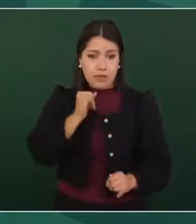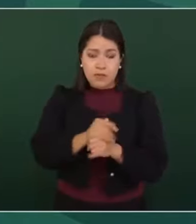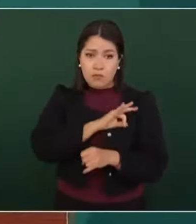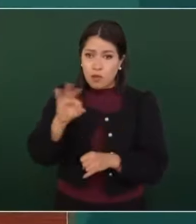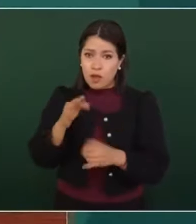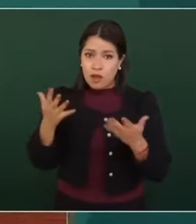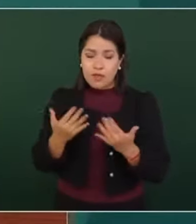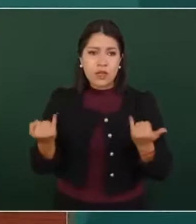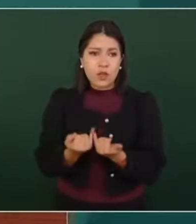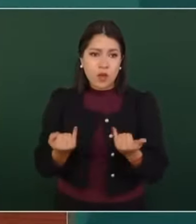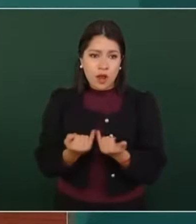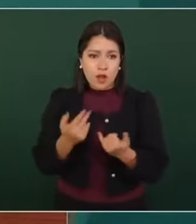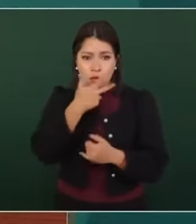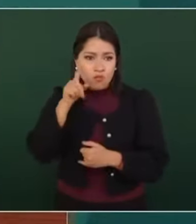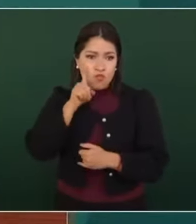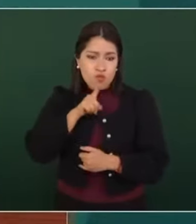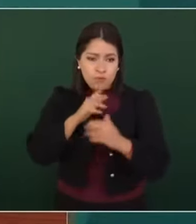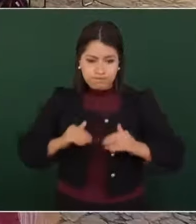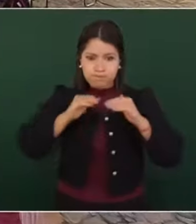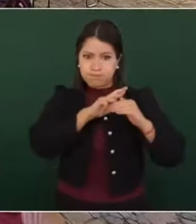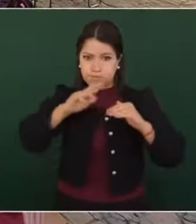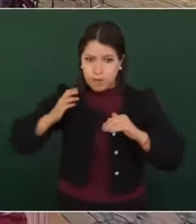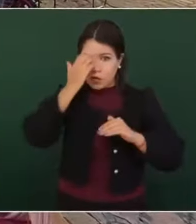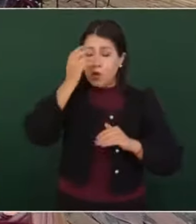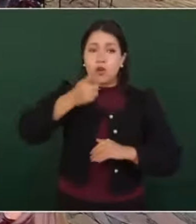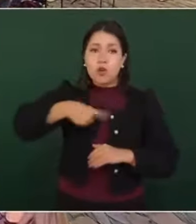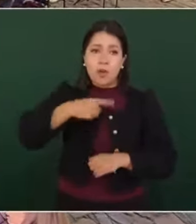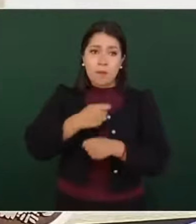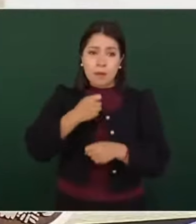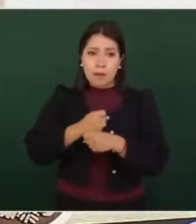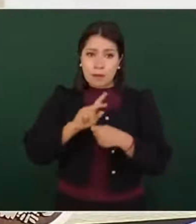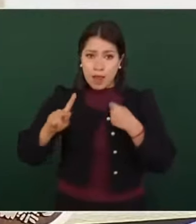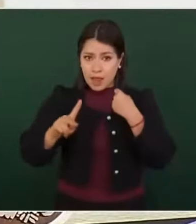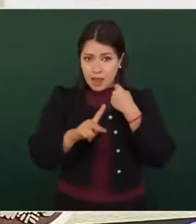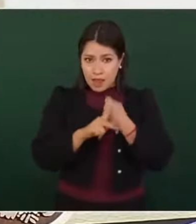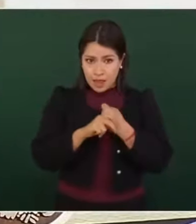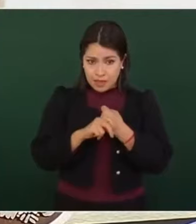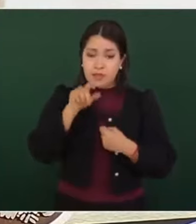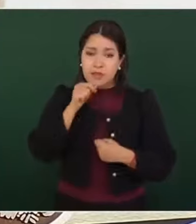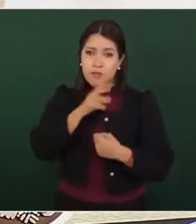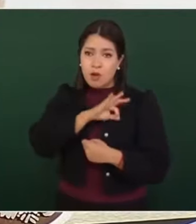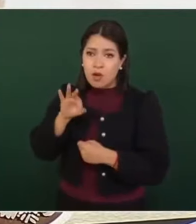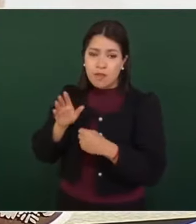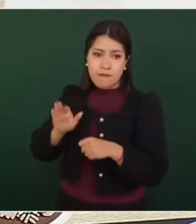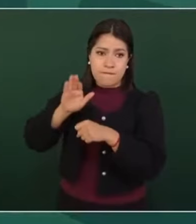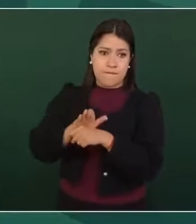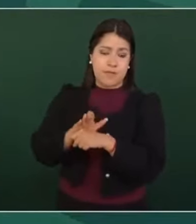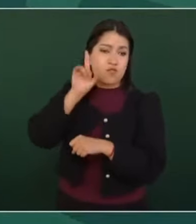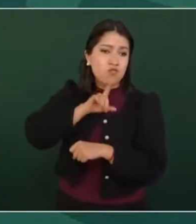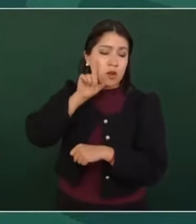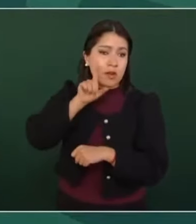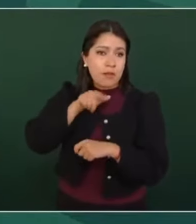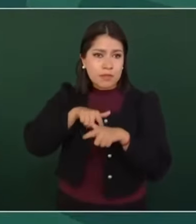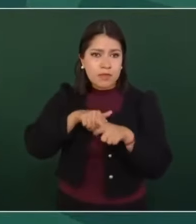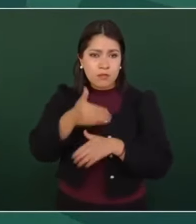principio de igualdad entre hombres y mujeres. Somos el primer país del sur global en adoptar una política exterior feminista. Avanzar en la igualdad